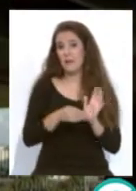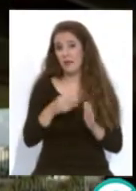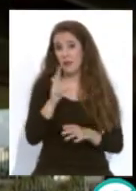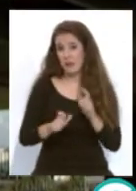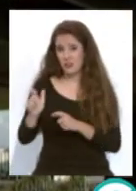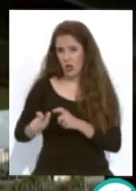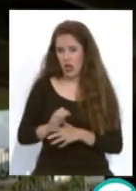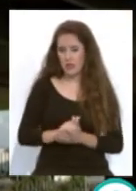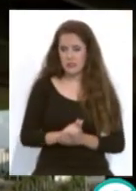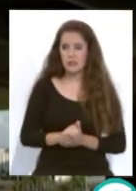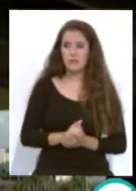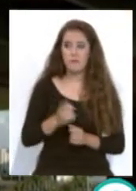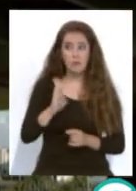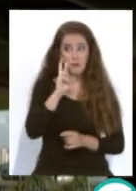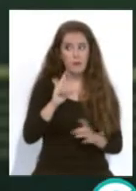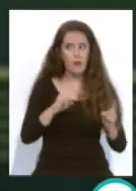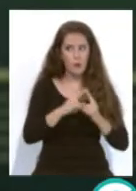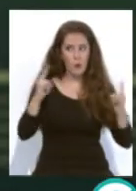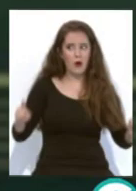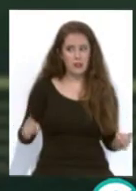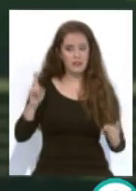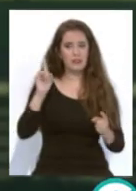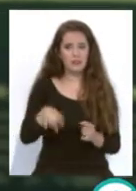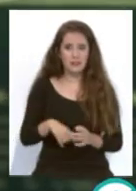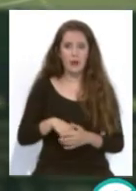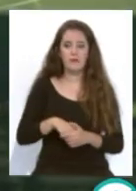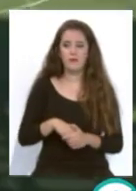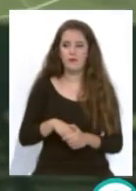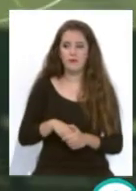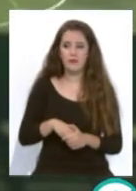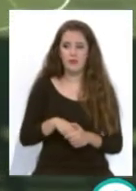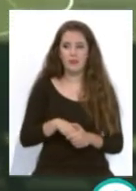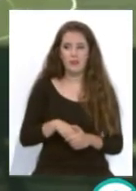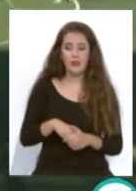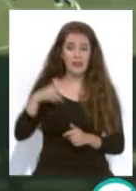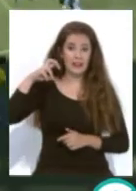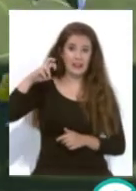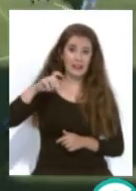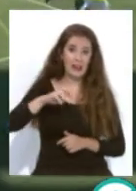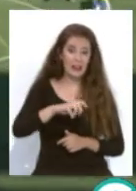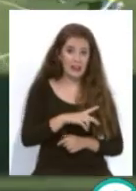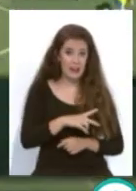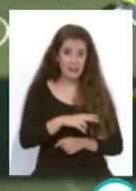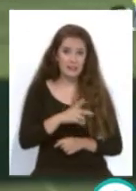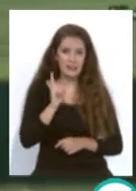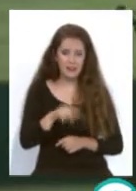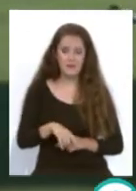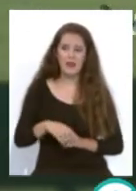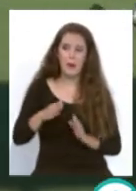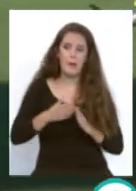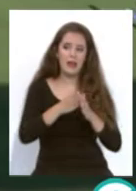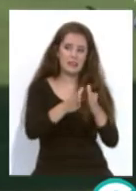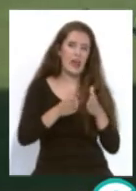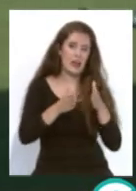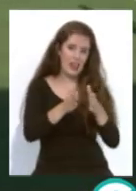puente donde no me hacía acordar a la escalera que cruzaba para ir a la pasarela la pasarela la